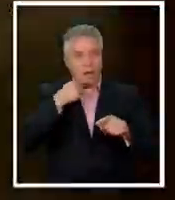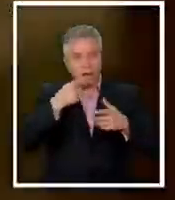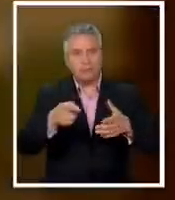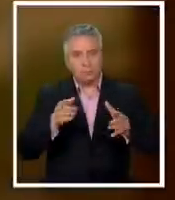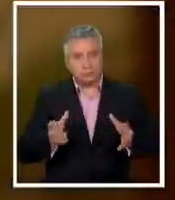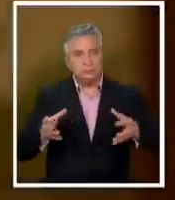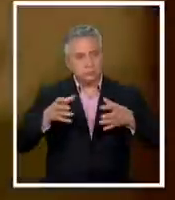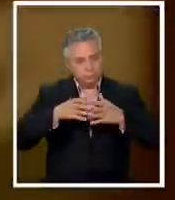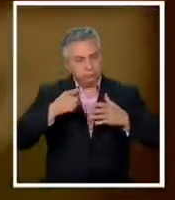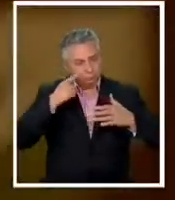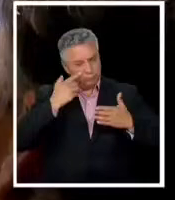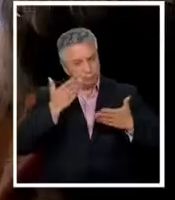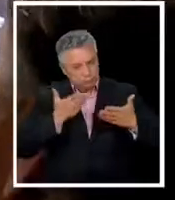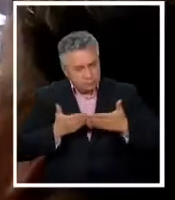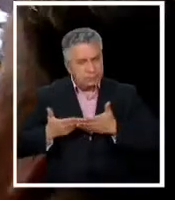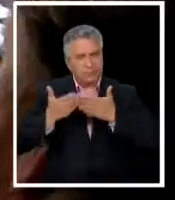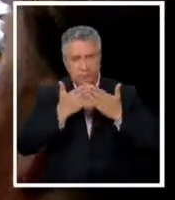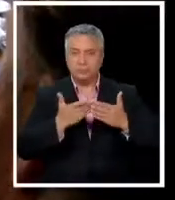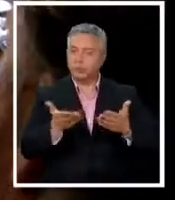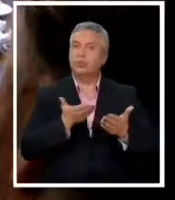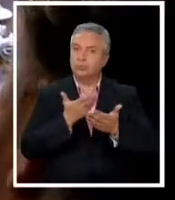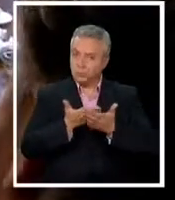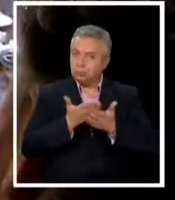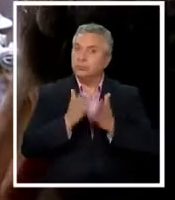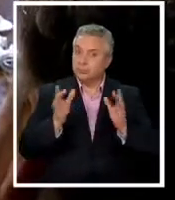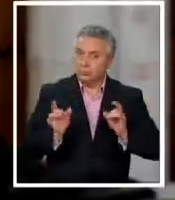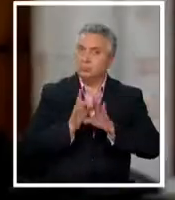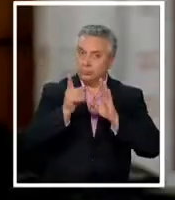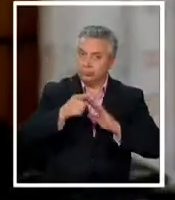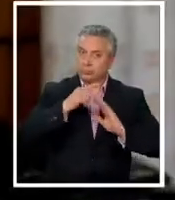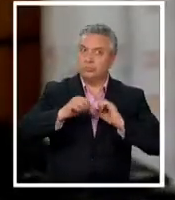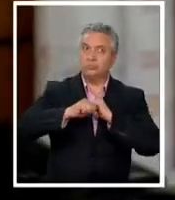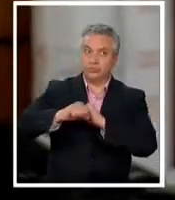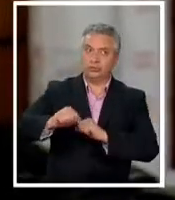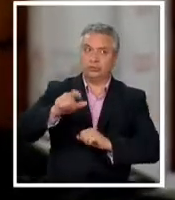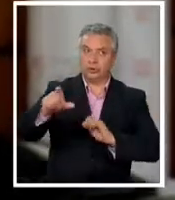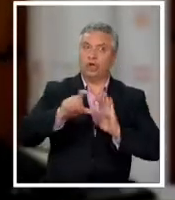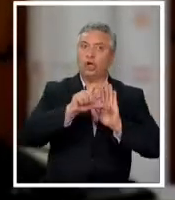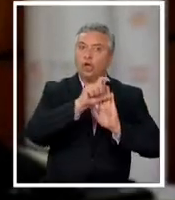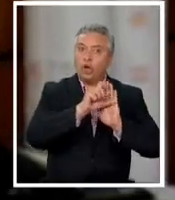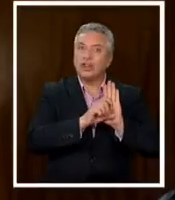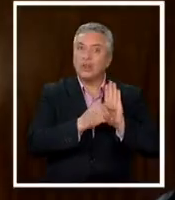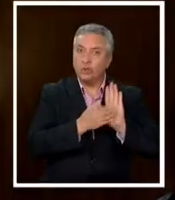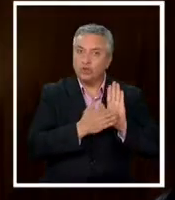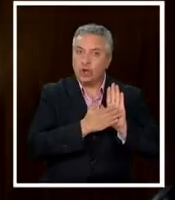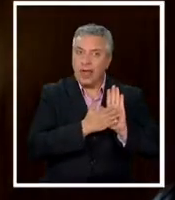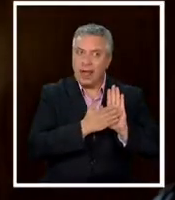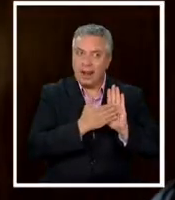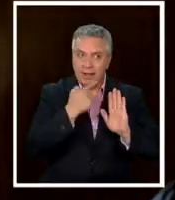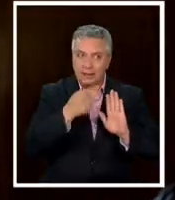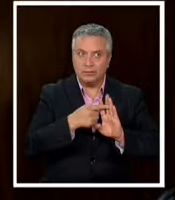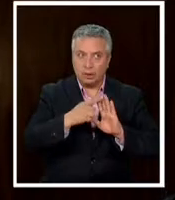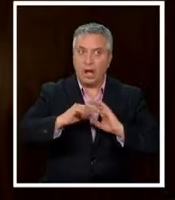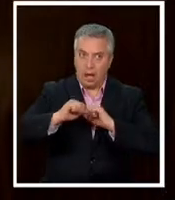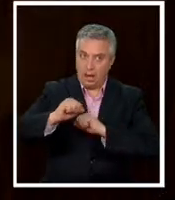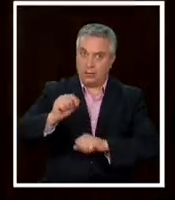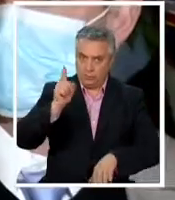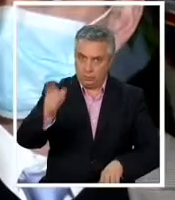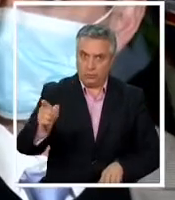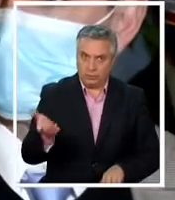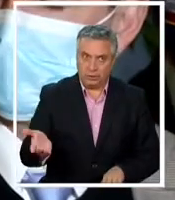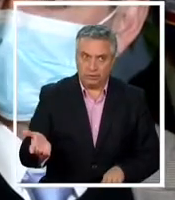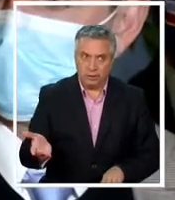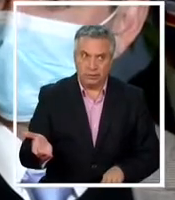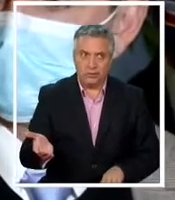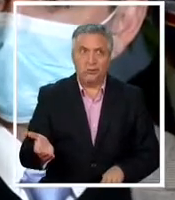Republicano tienda que analiza una acusación constitucional en contra de Ixchiaziches sin el apoyo de toda la oposición. Y hemos